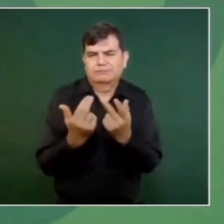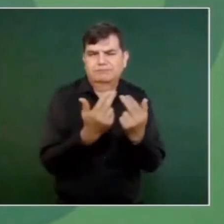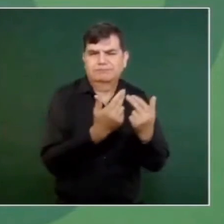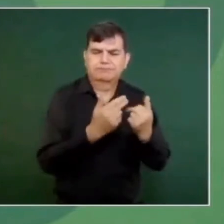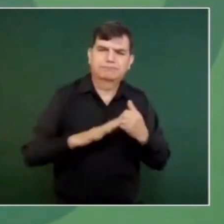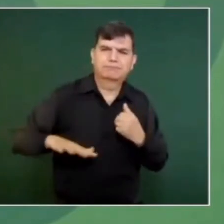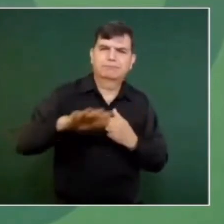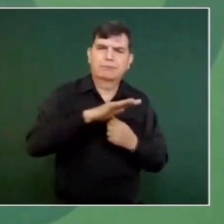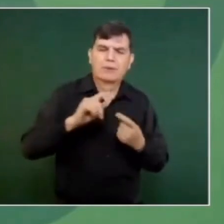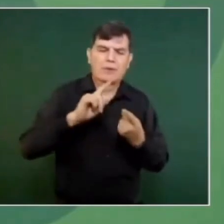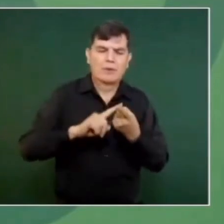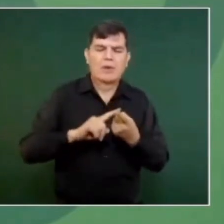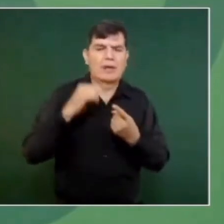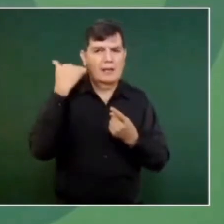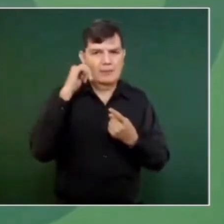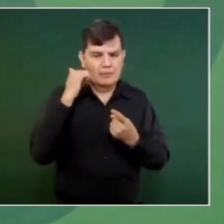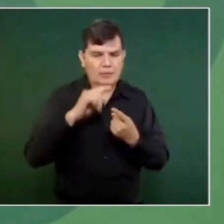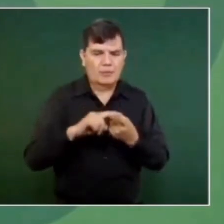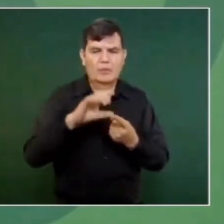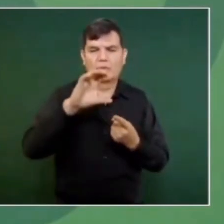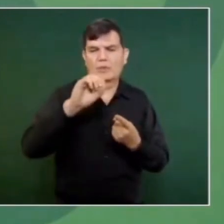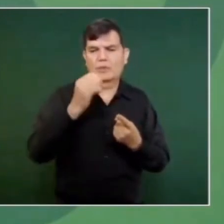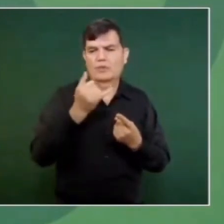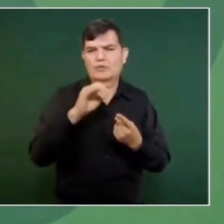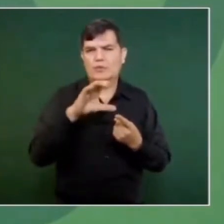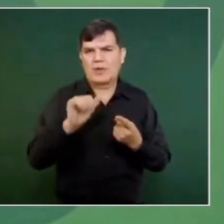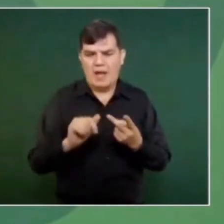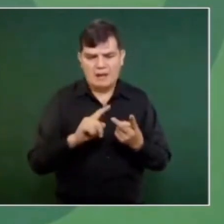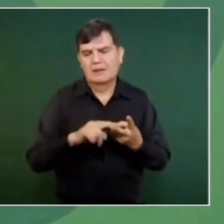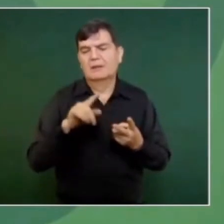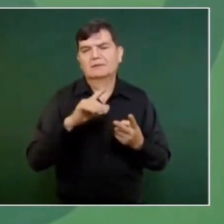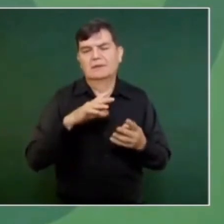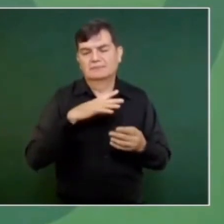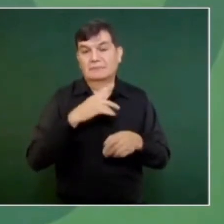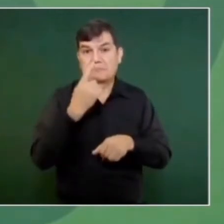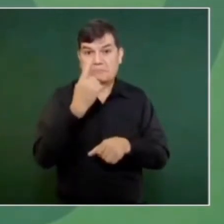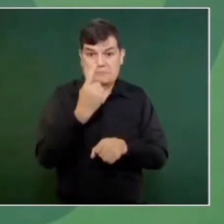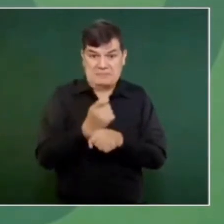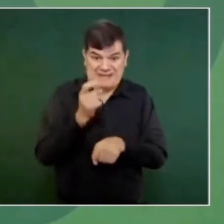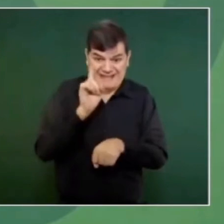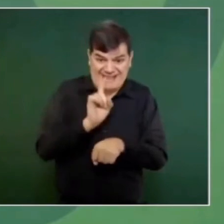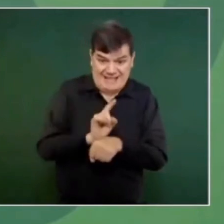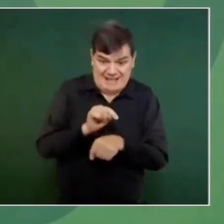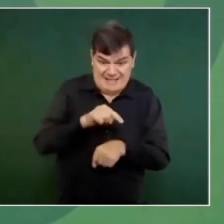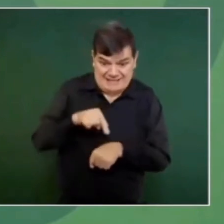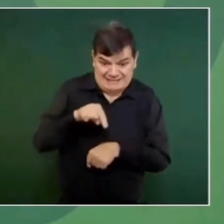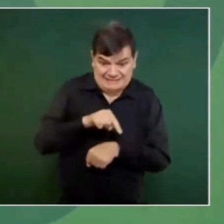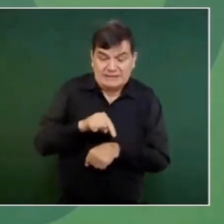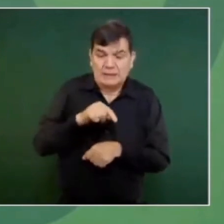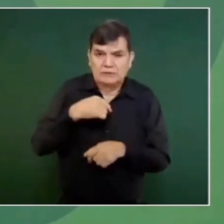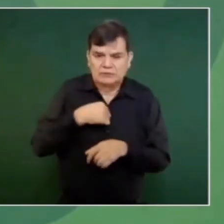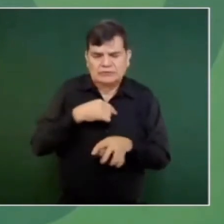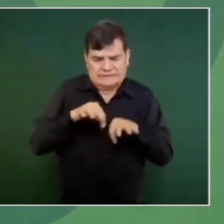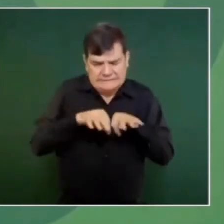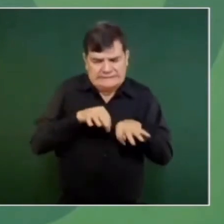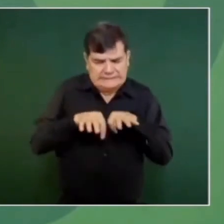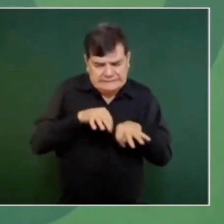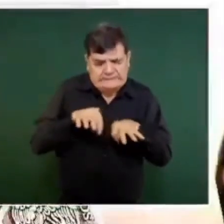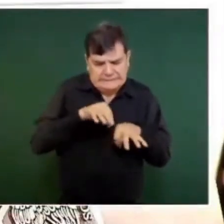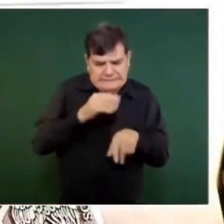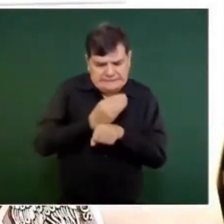Coyuca y desde el primer día estamos trabajando